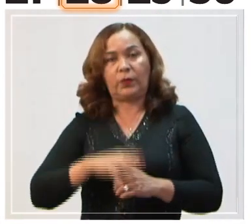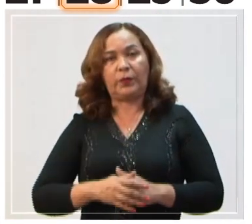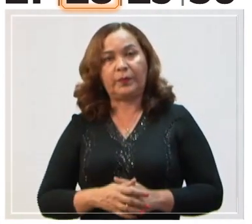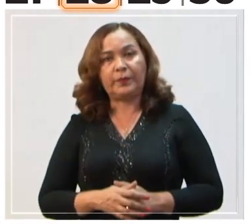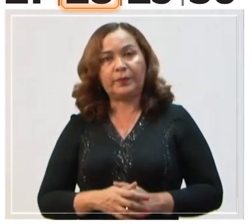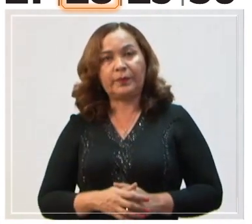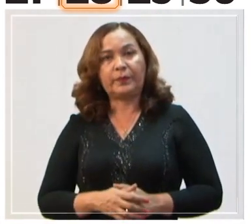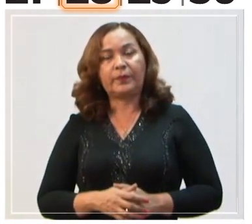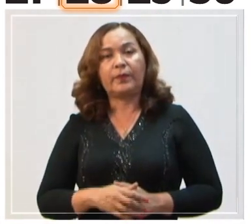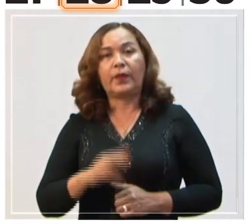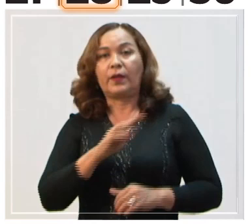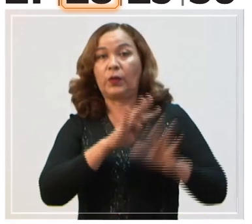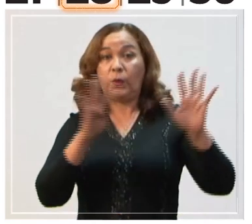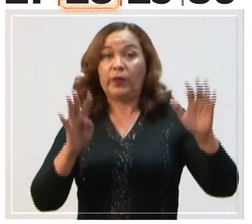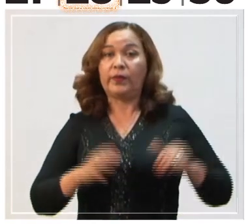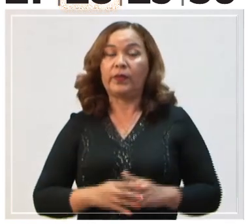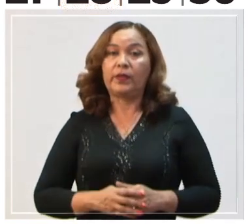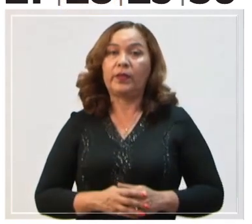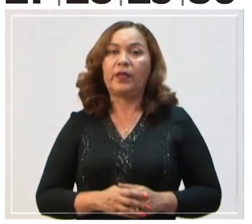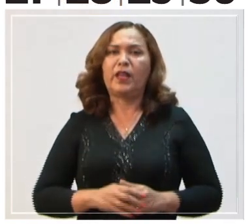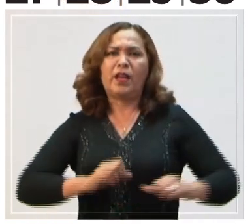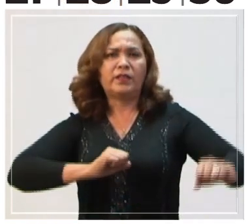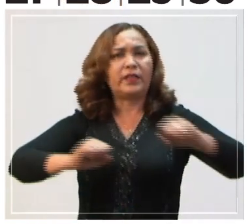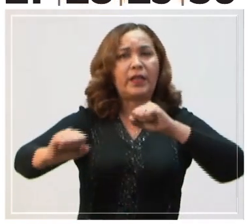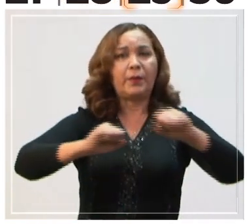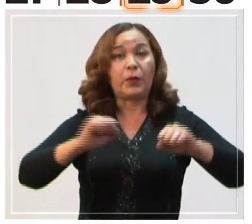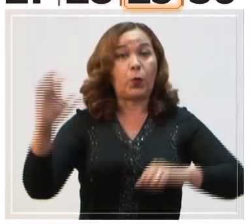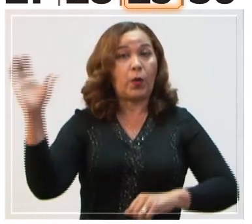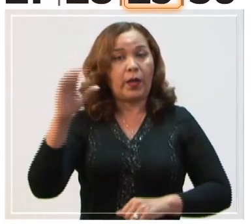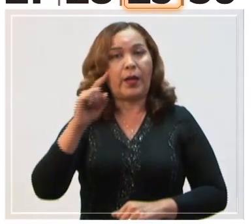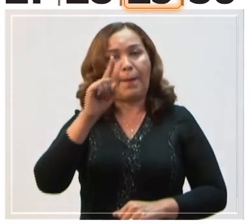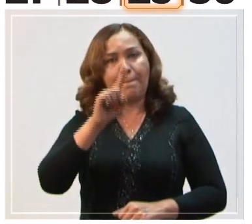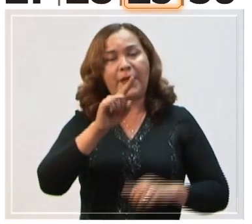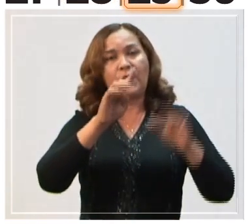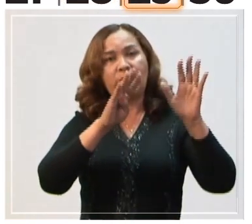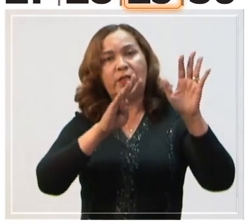Día 29. Terremoto de Caracas, 1967.